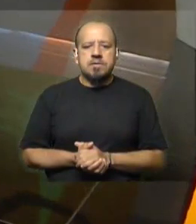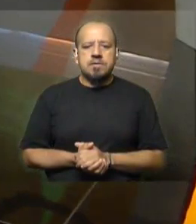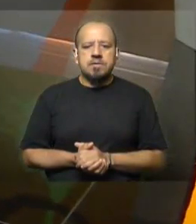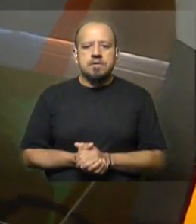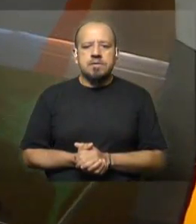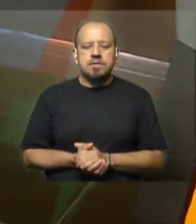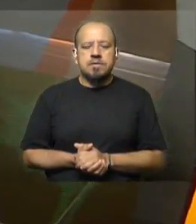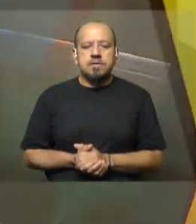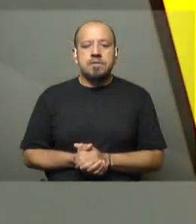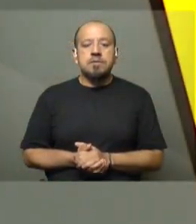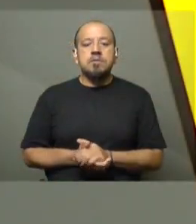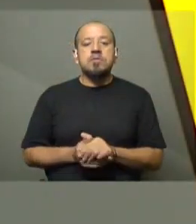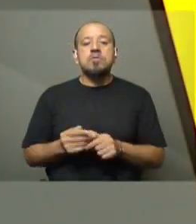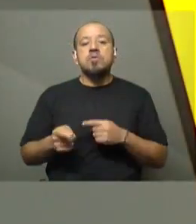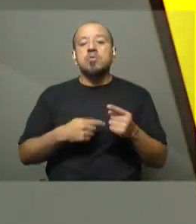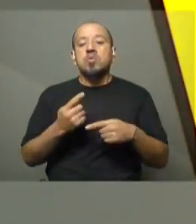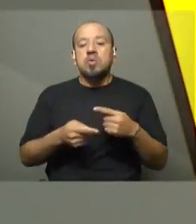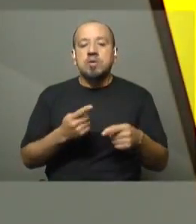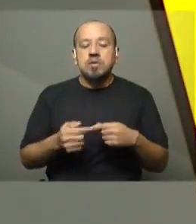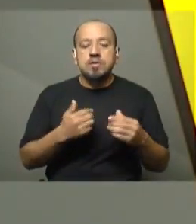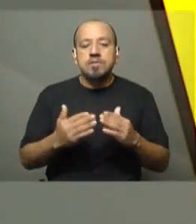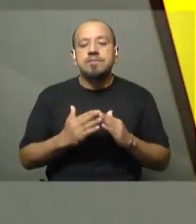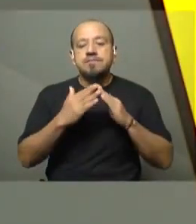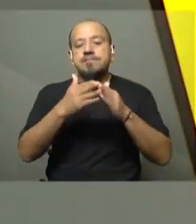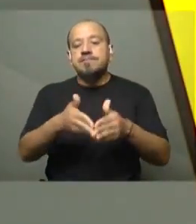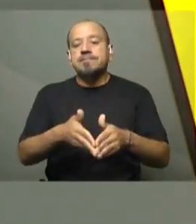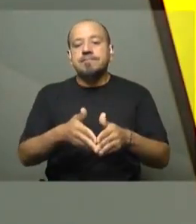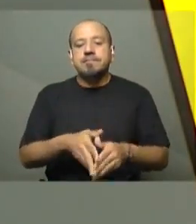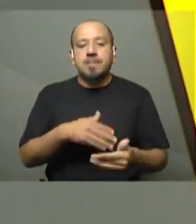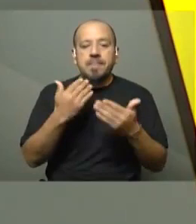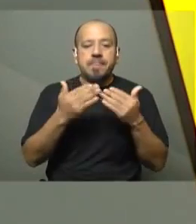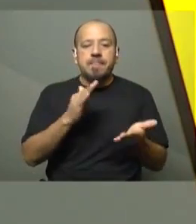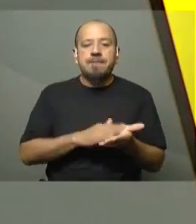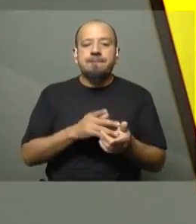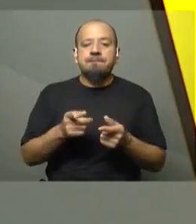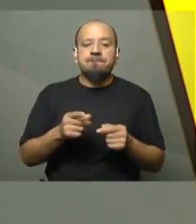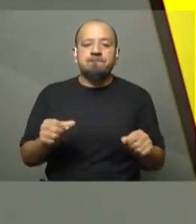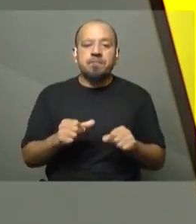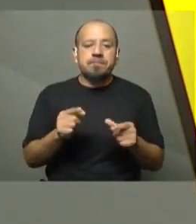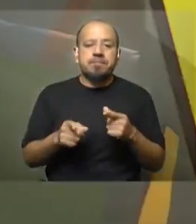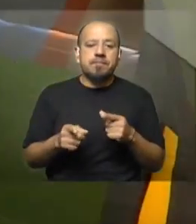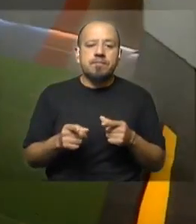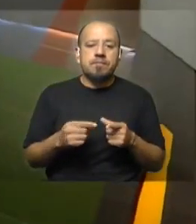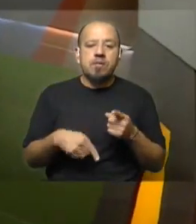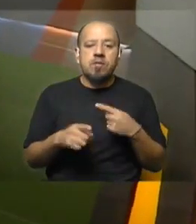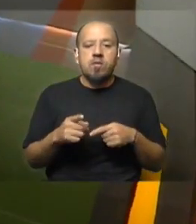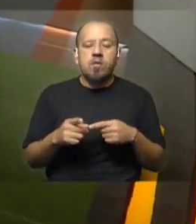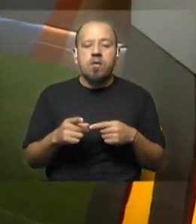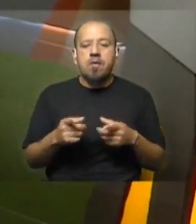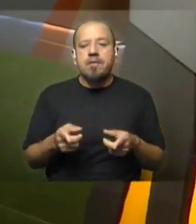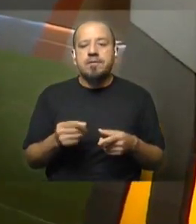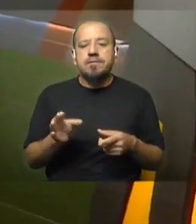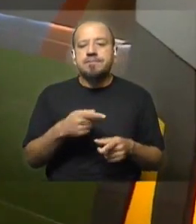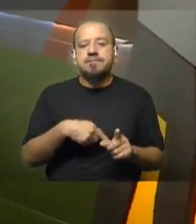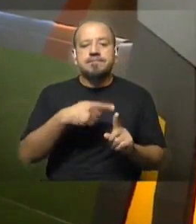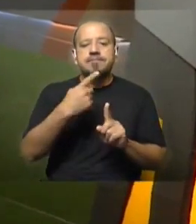Bueno y seguimos en el verano, seguimos en la playa, si bien vos vas a hablar de una actividad que se desarrolla por sus fans a lo largo de todos los meses